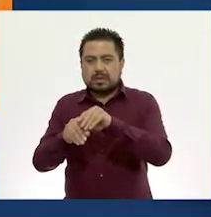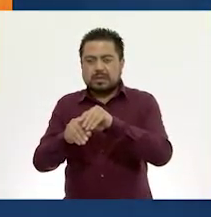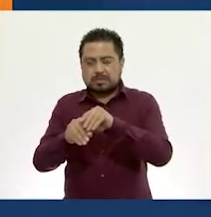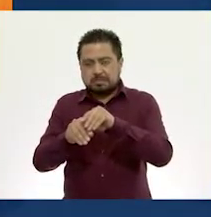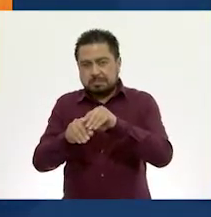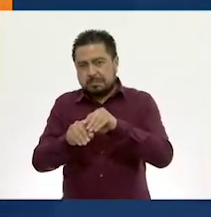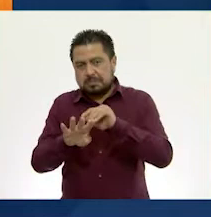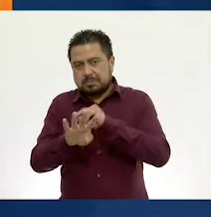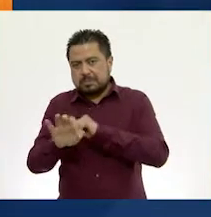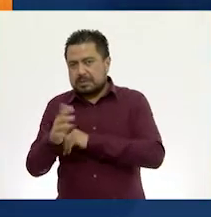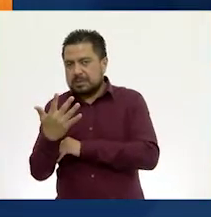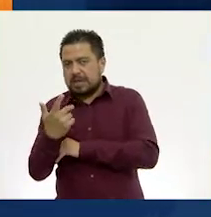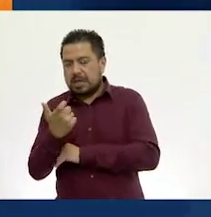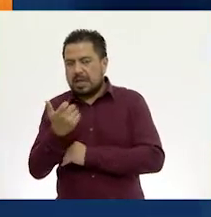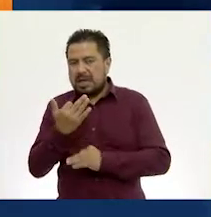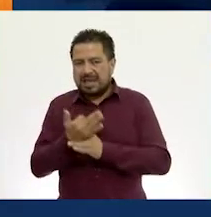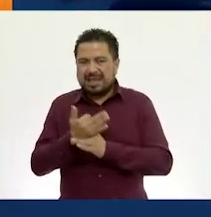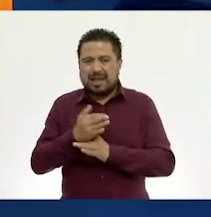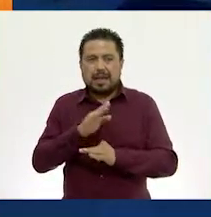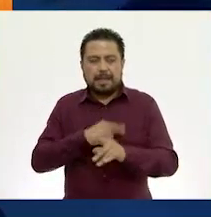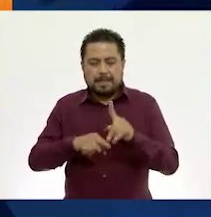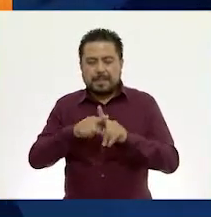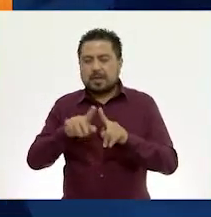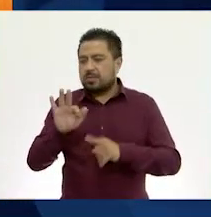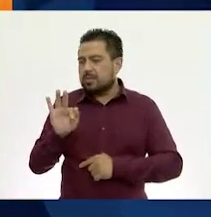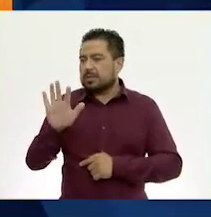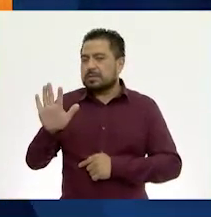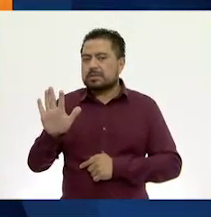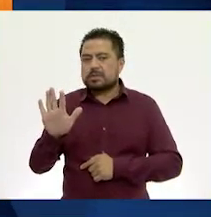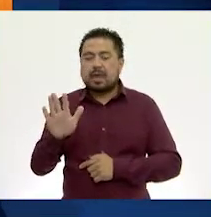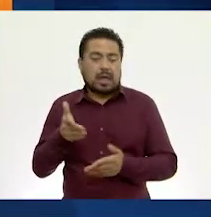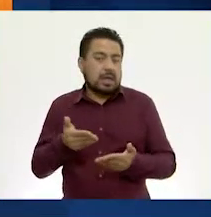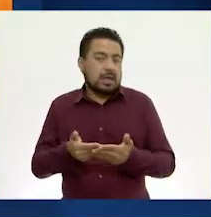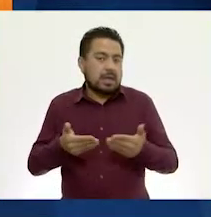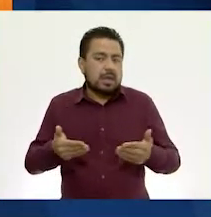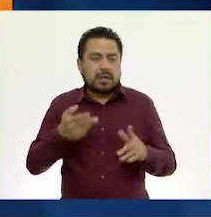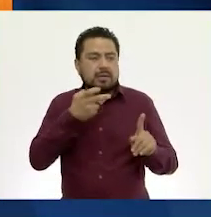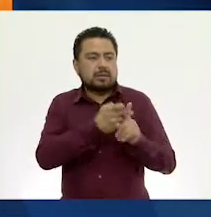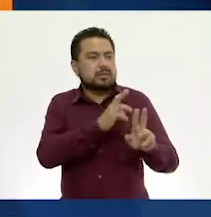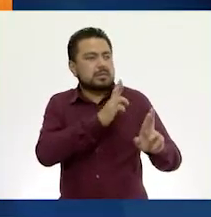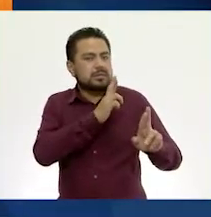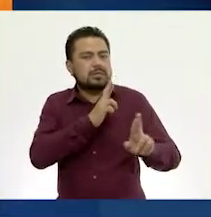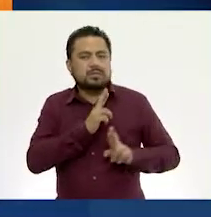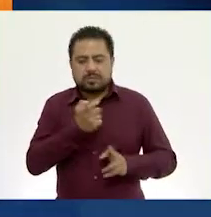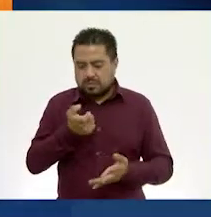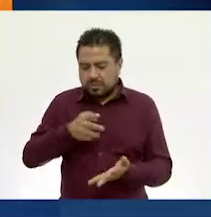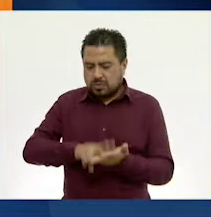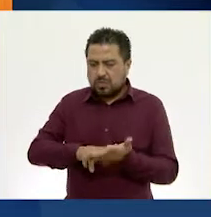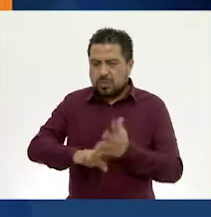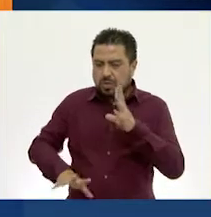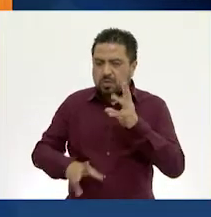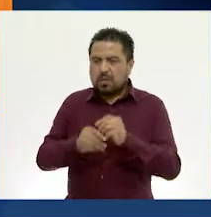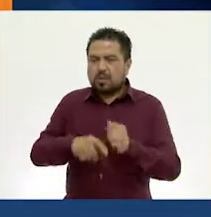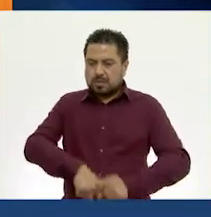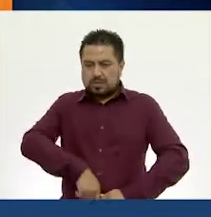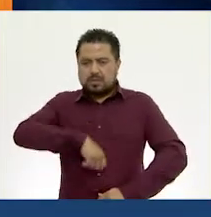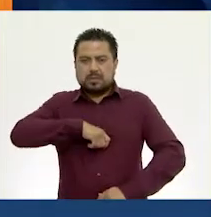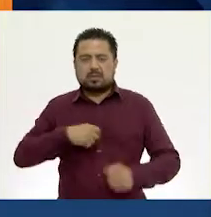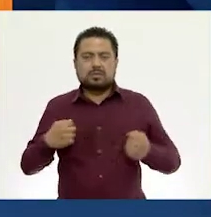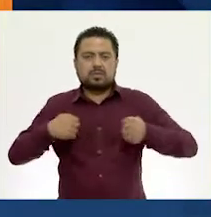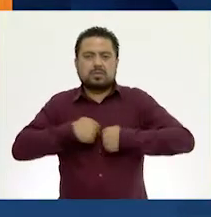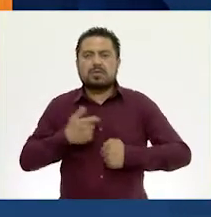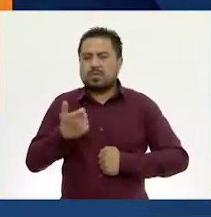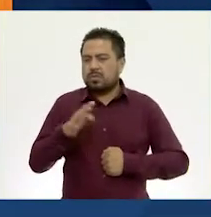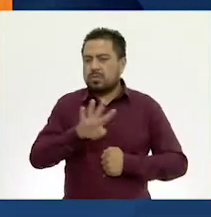405 pesos, como tú bien dijiste, más 45. Y entonces, eso nos da el precio total de la chamarra, que es de